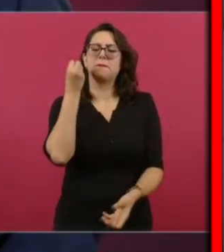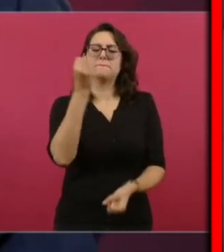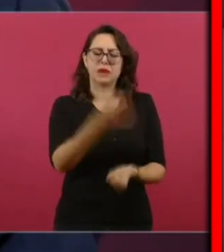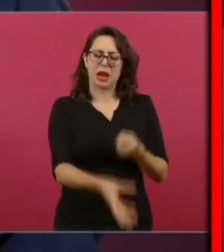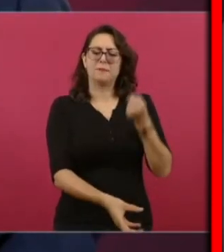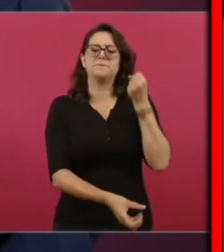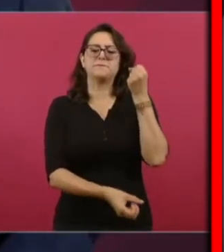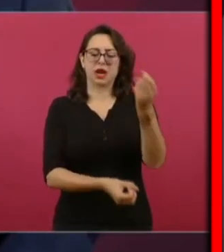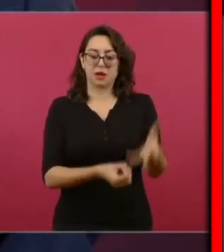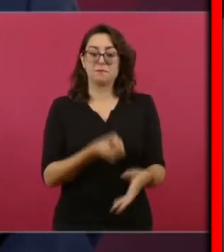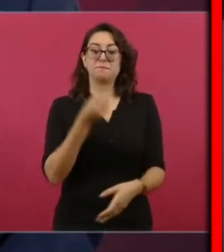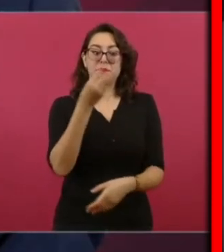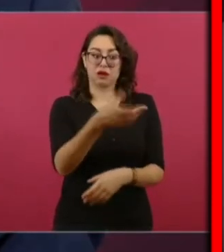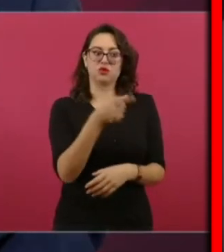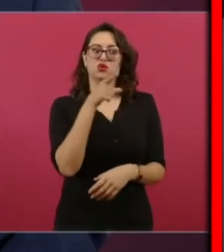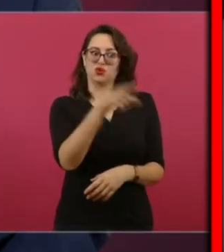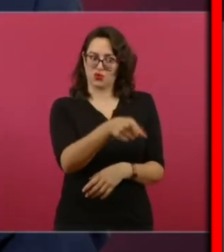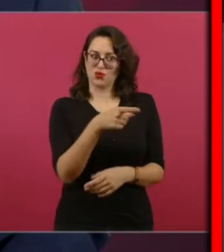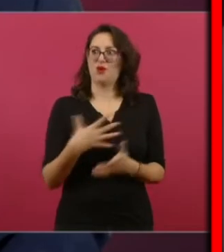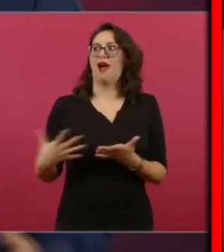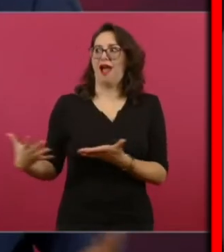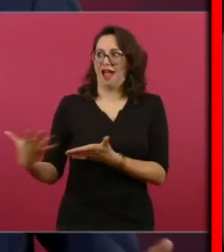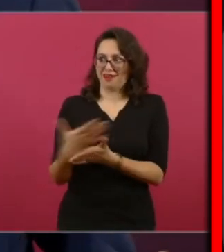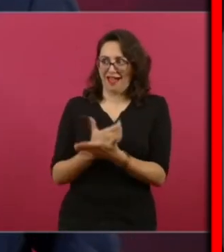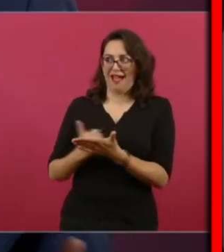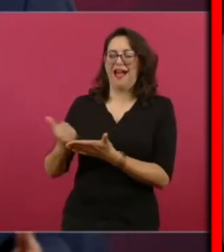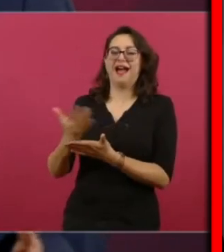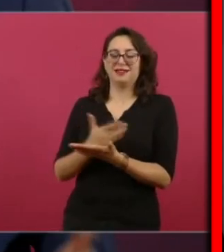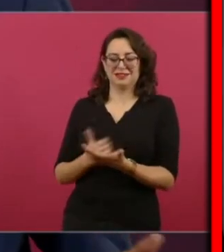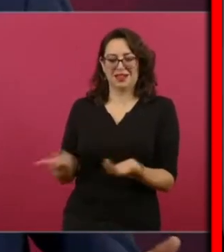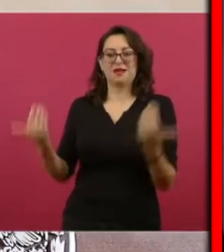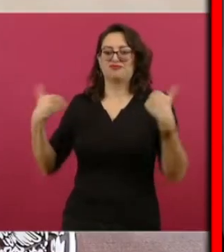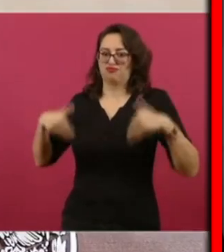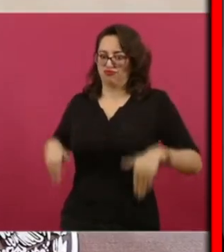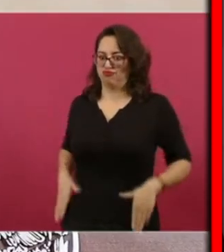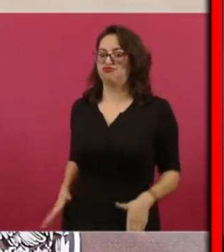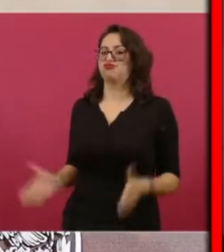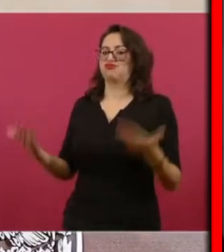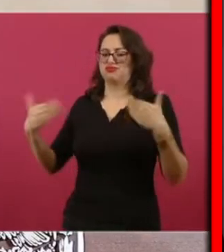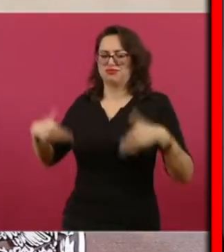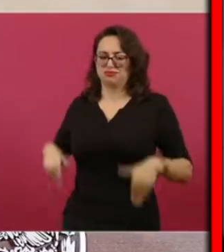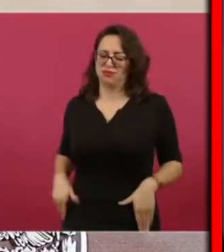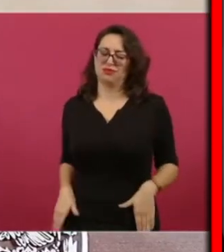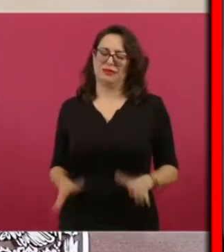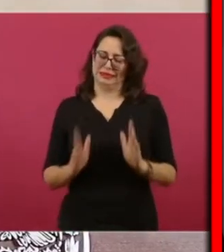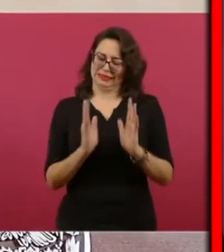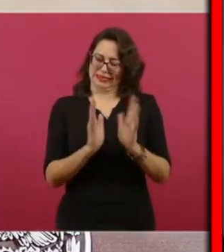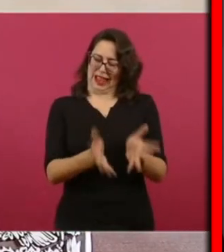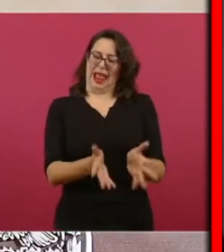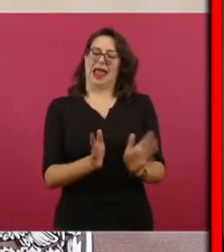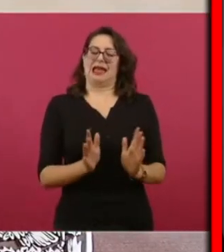te serviste con la cuchara grande ya ya no se puede